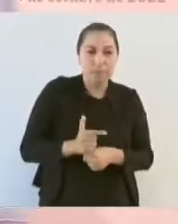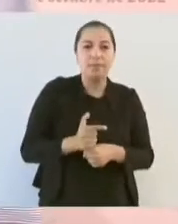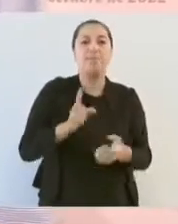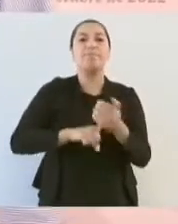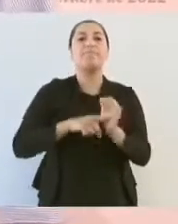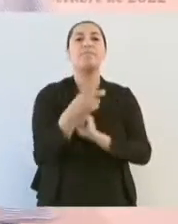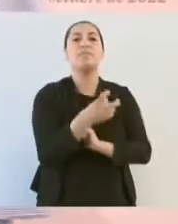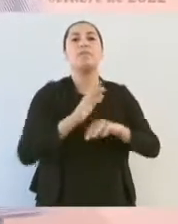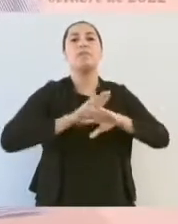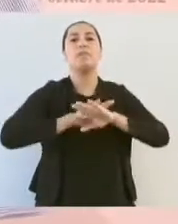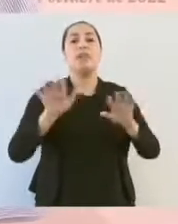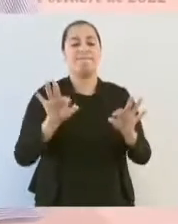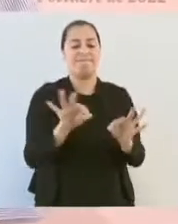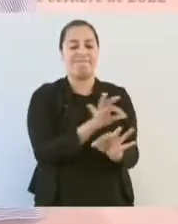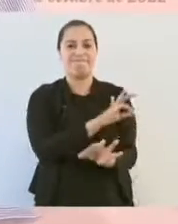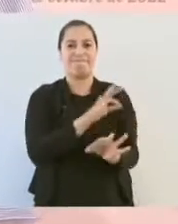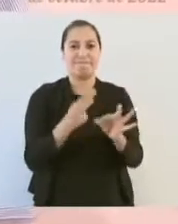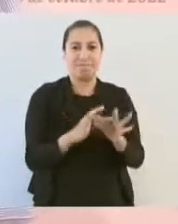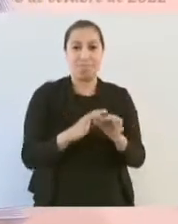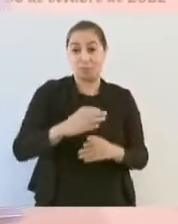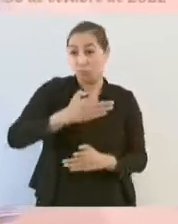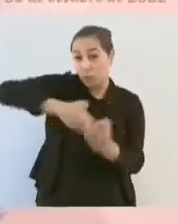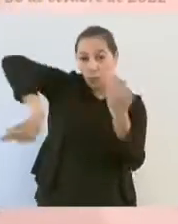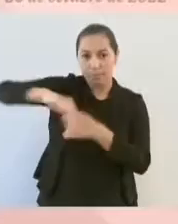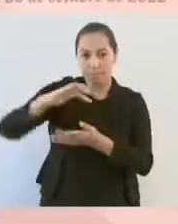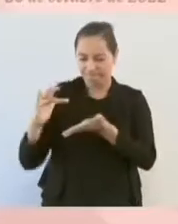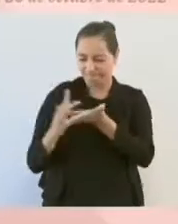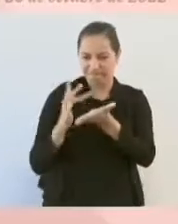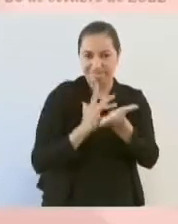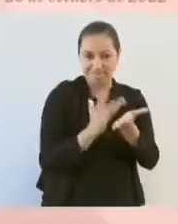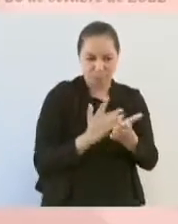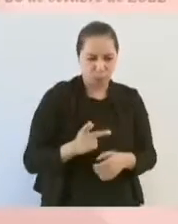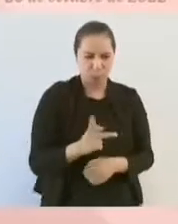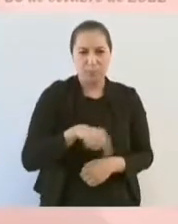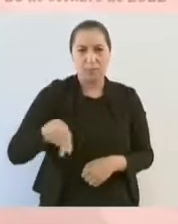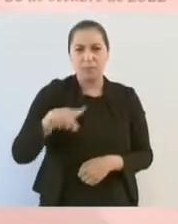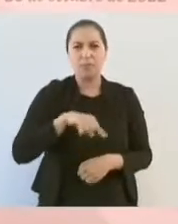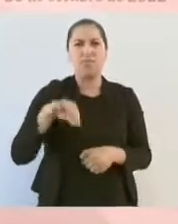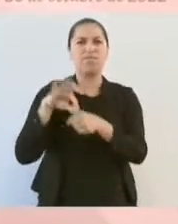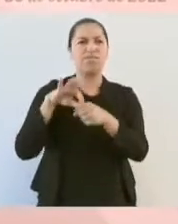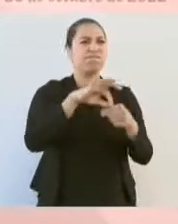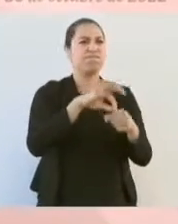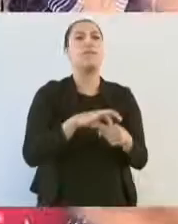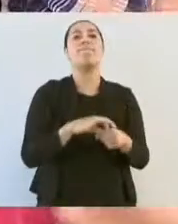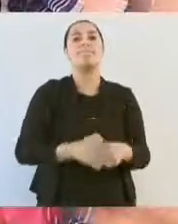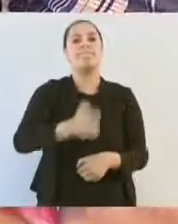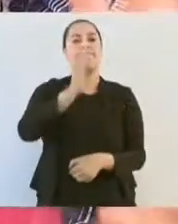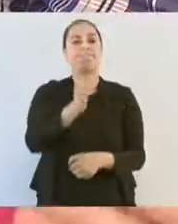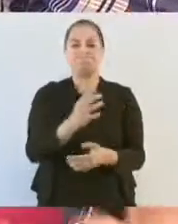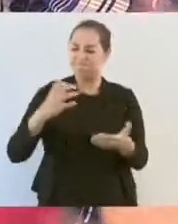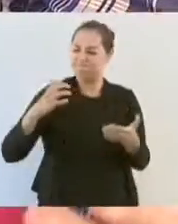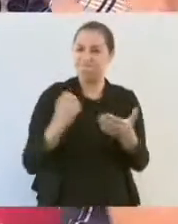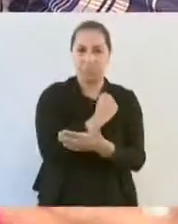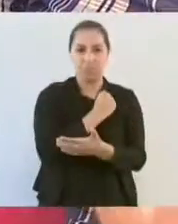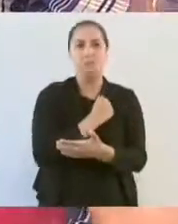el momento que con el apoyo del pueblo se pudo lograr el cambio.